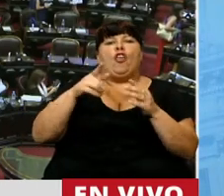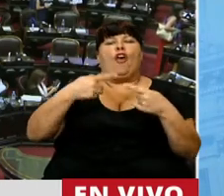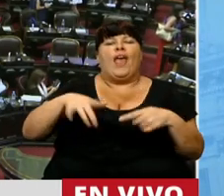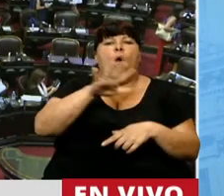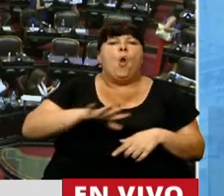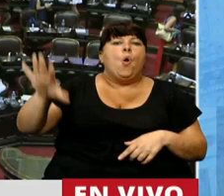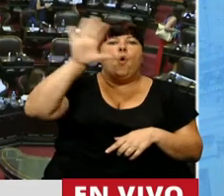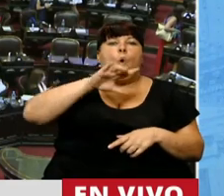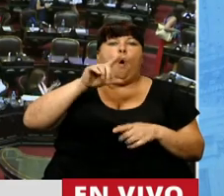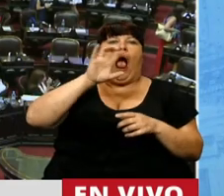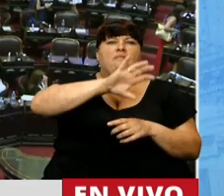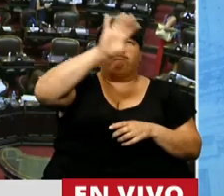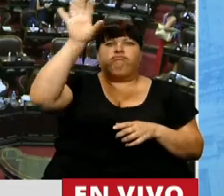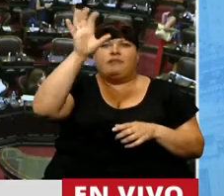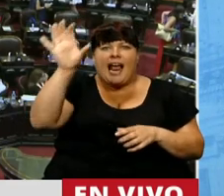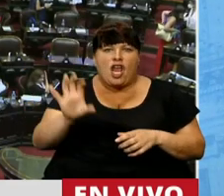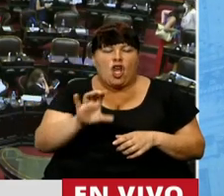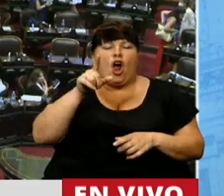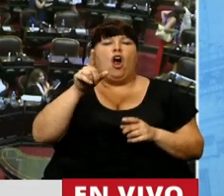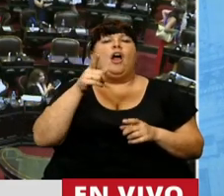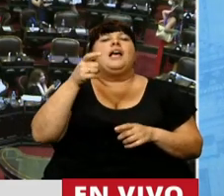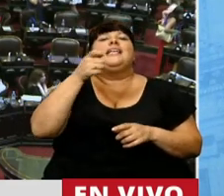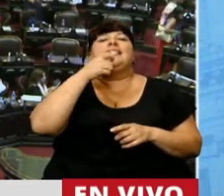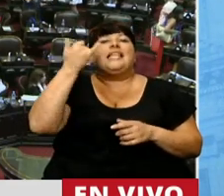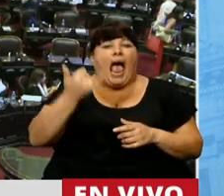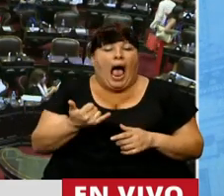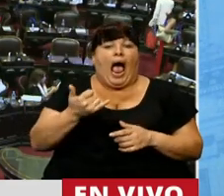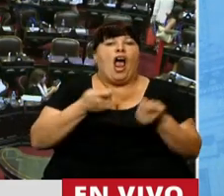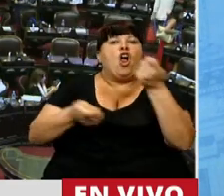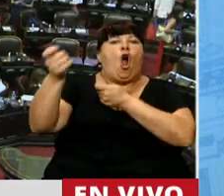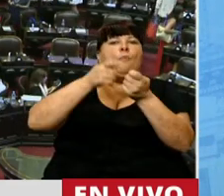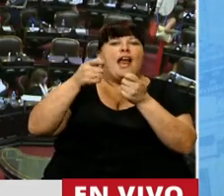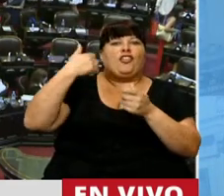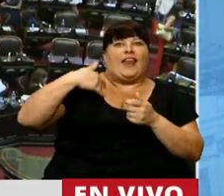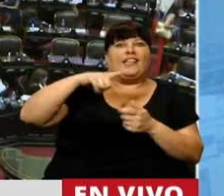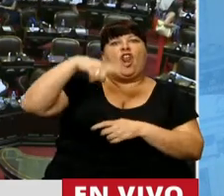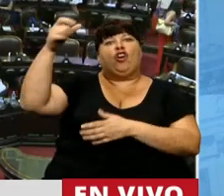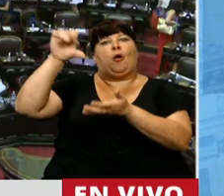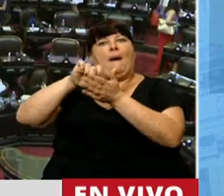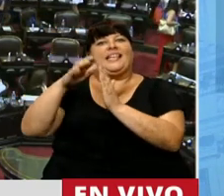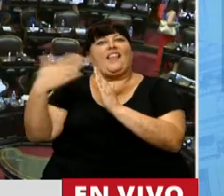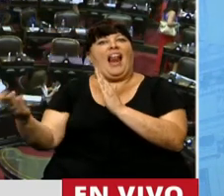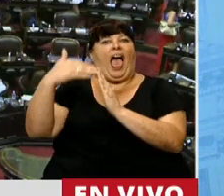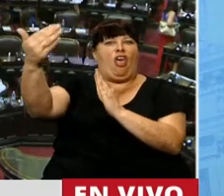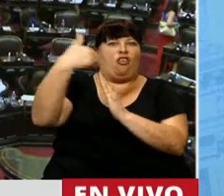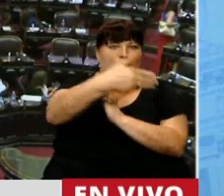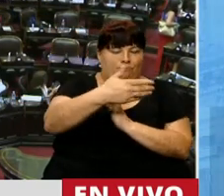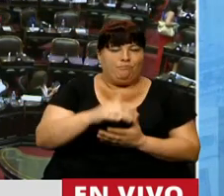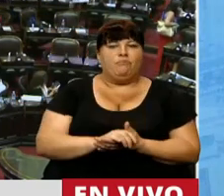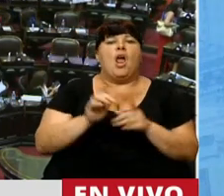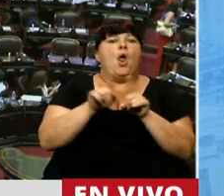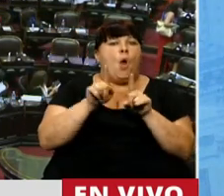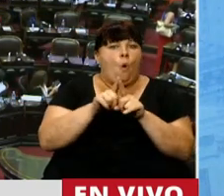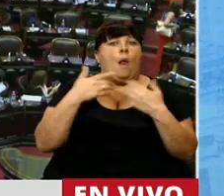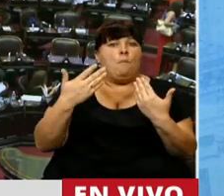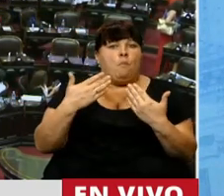zonas geográficas de distintas regiones, donde se verifique el comercio bilateral con países limítrofes, así como